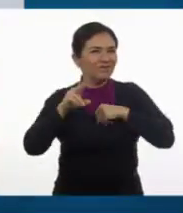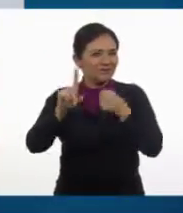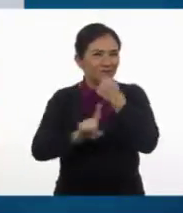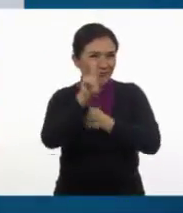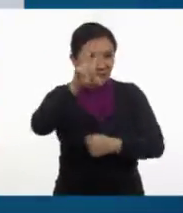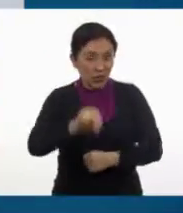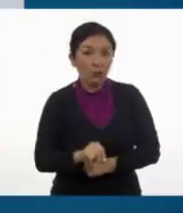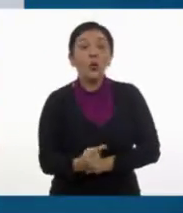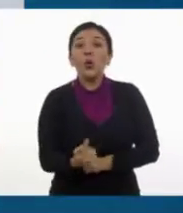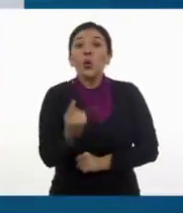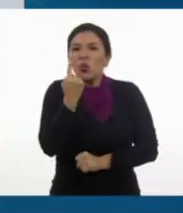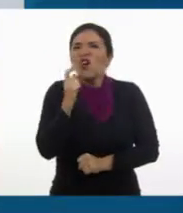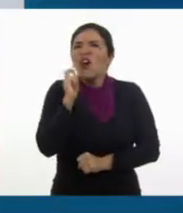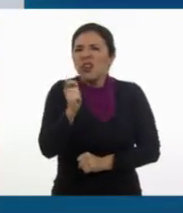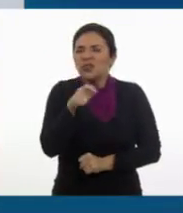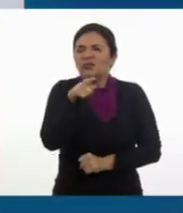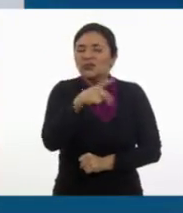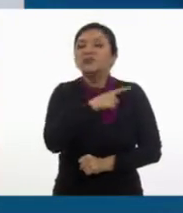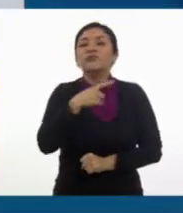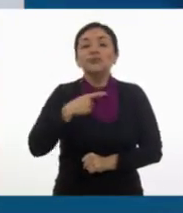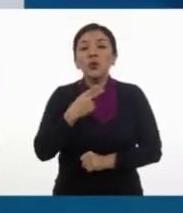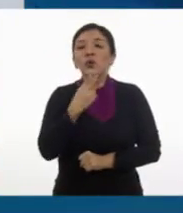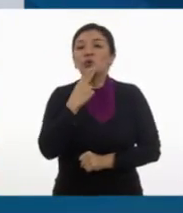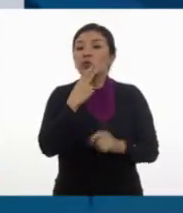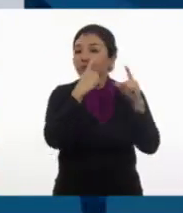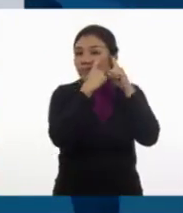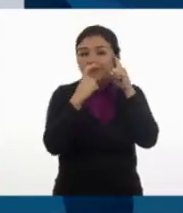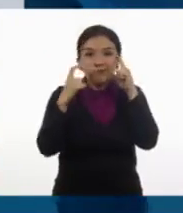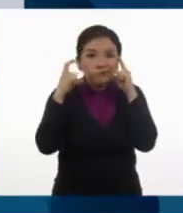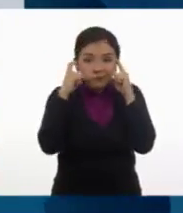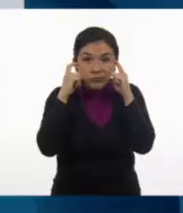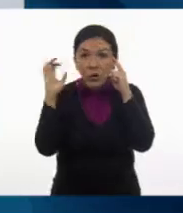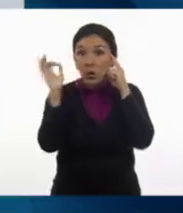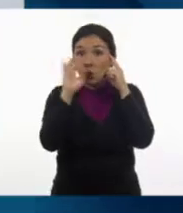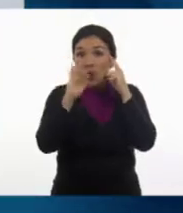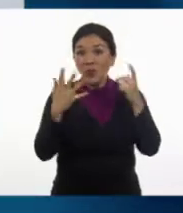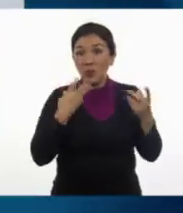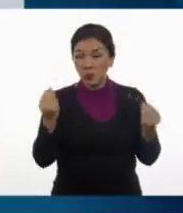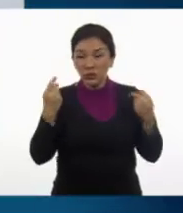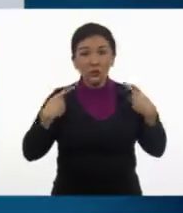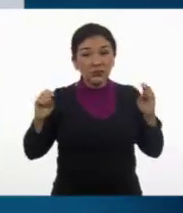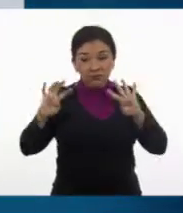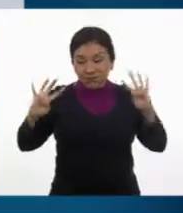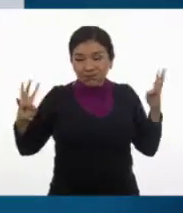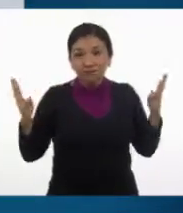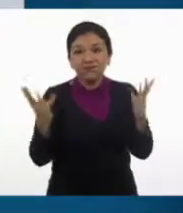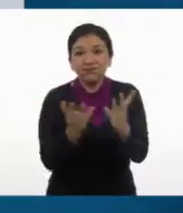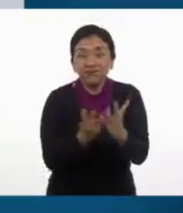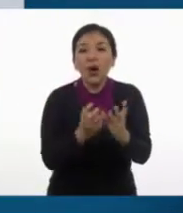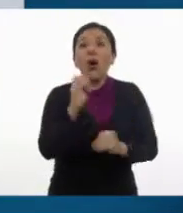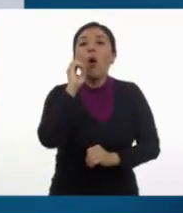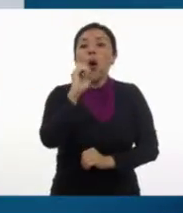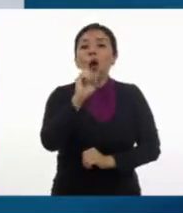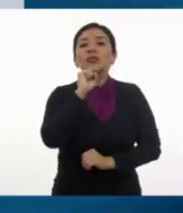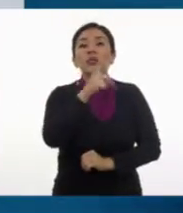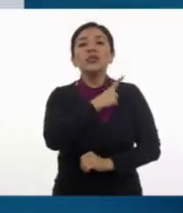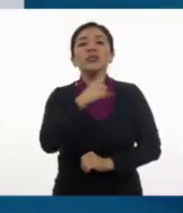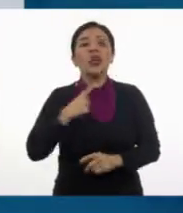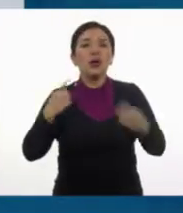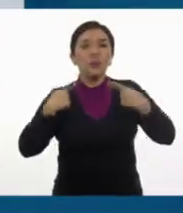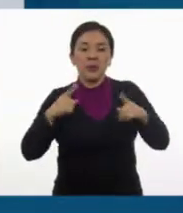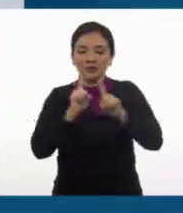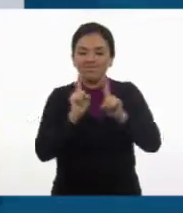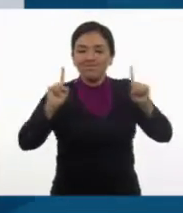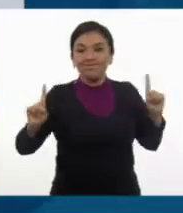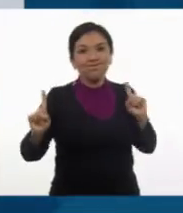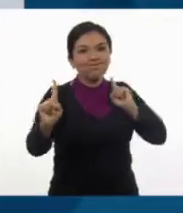Una de ellas es utilizar el cubrebocas cuando haya mucha gente alrededor y también mantener la